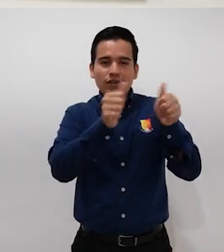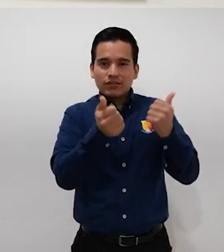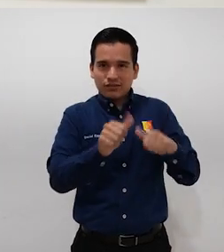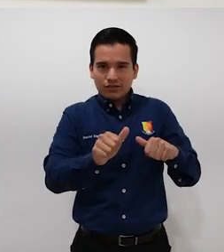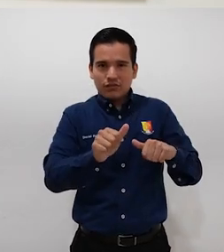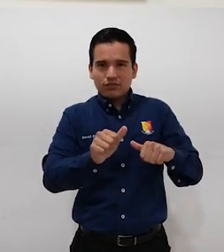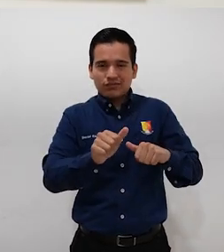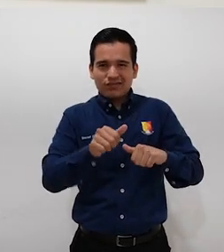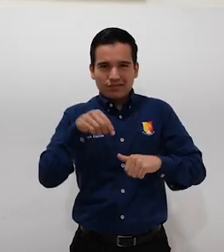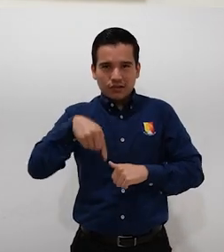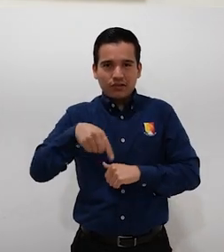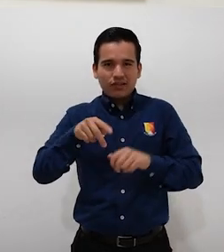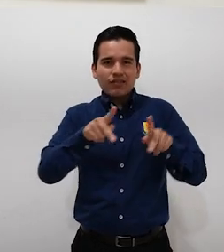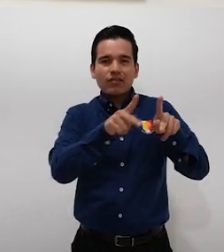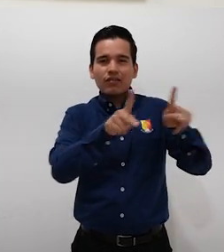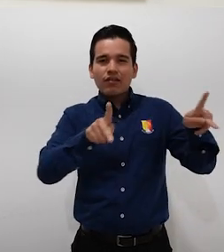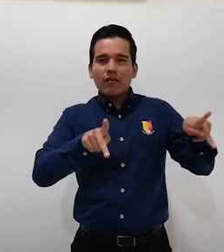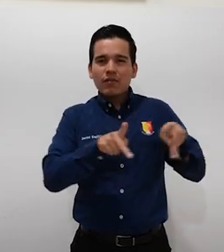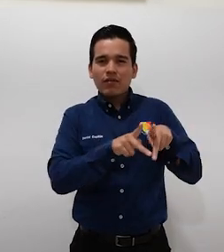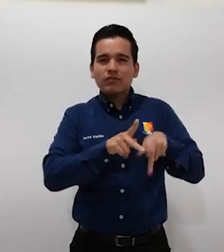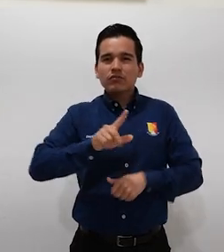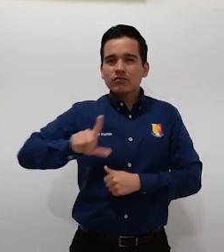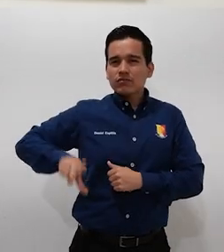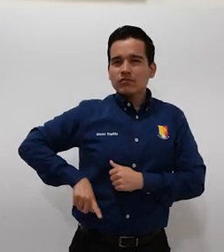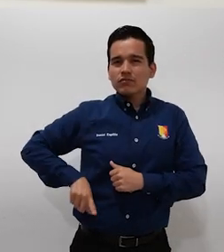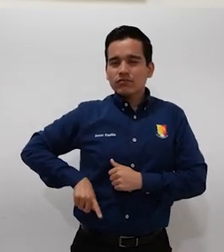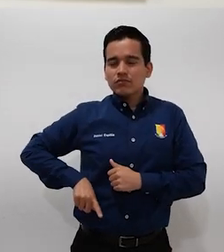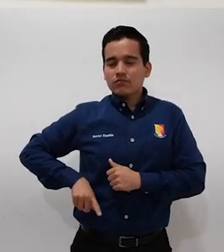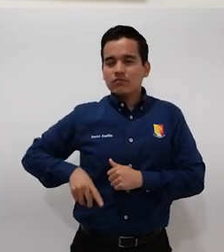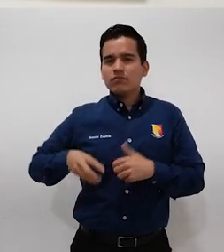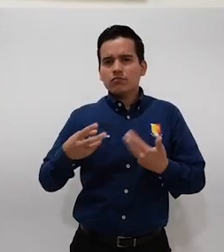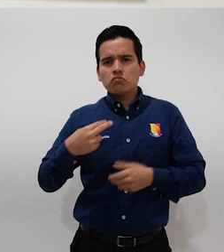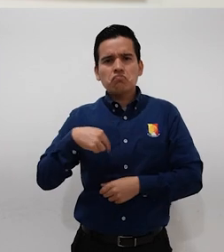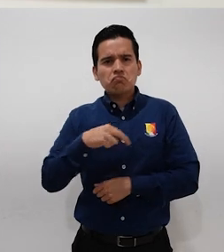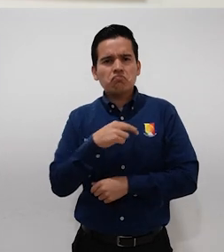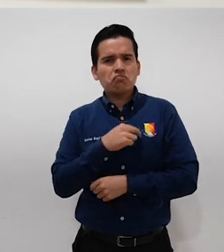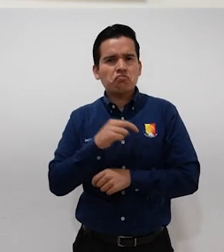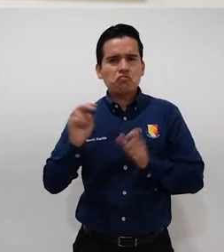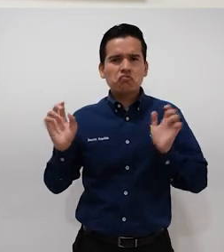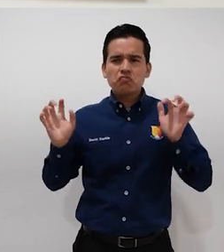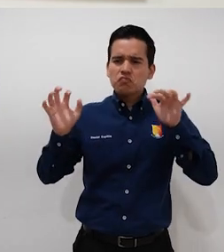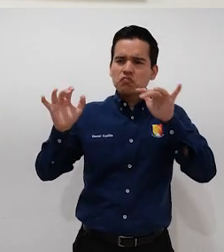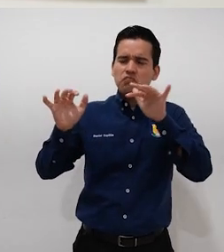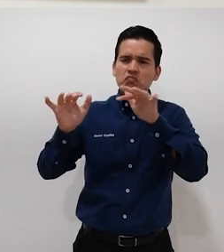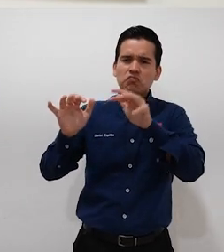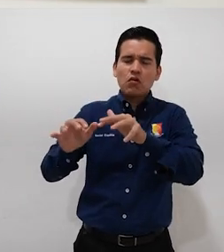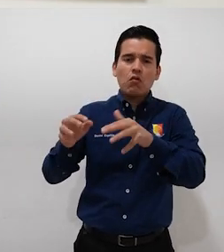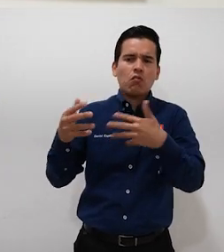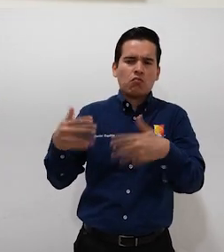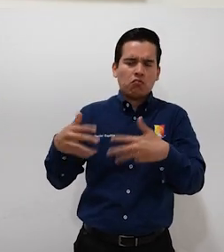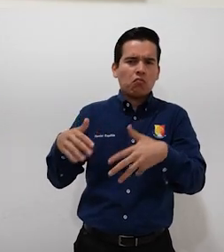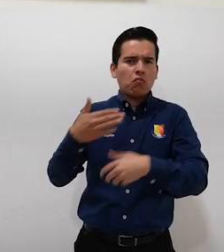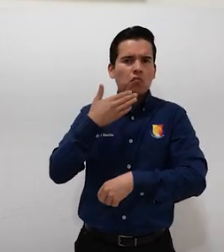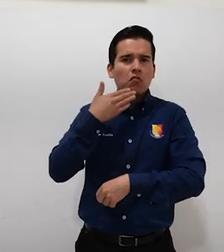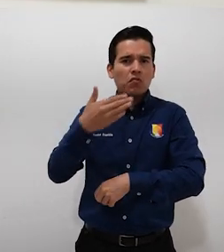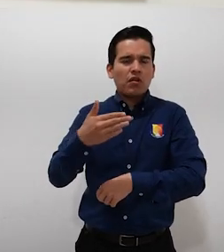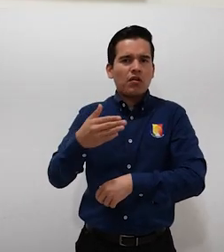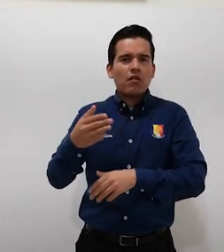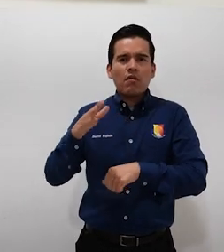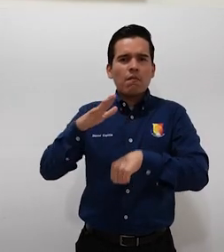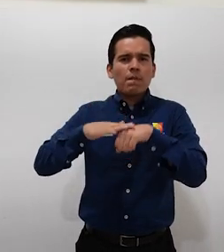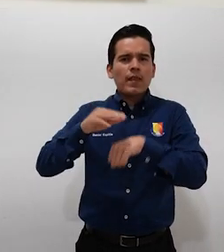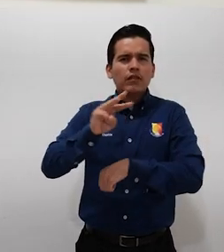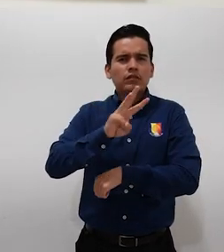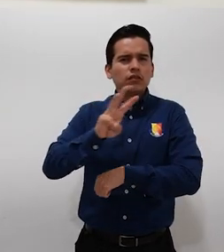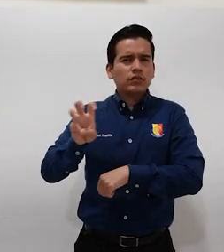subcalifornianos aquí en la plaza de gobierno tuvimos una respuesta muy favorable a nosotros que fueron más